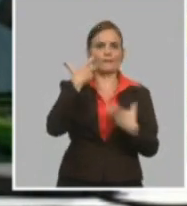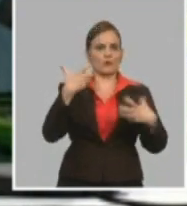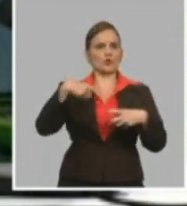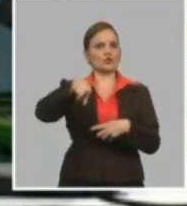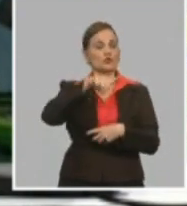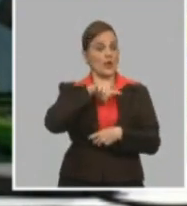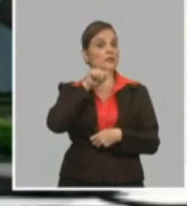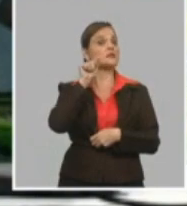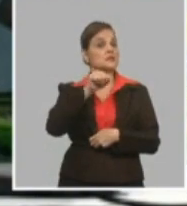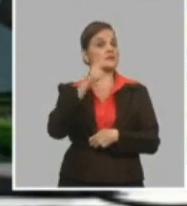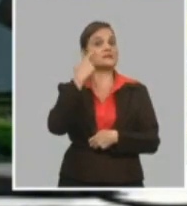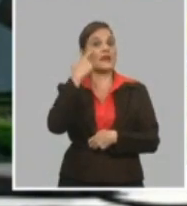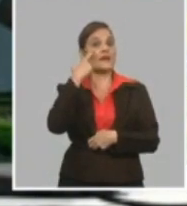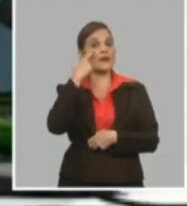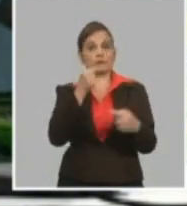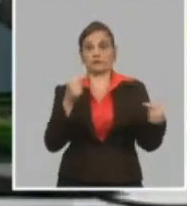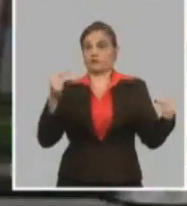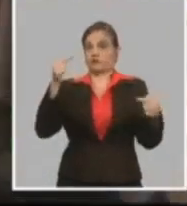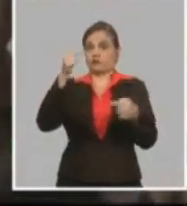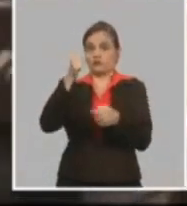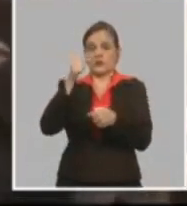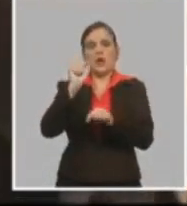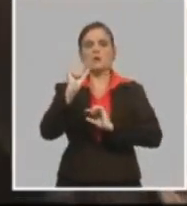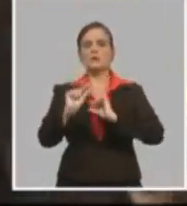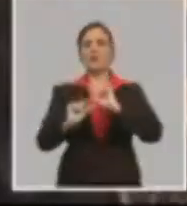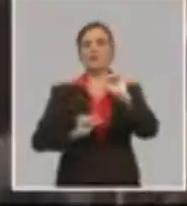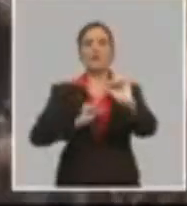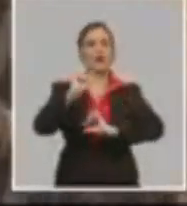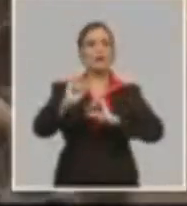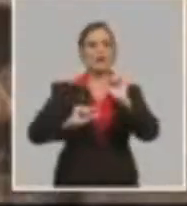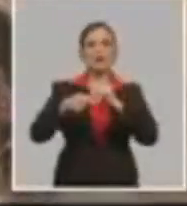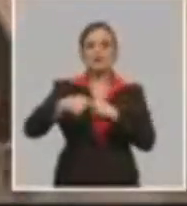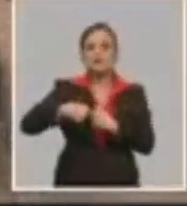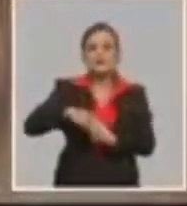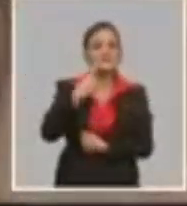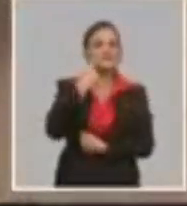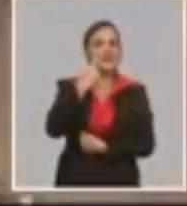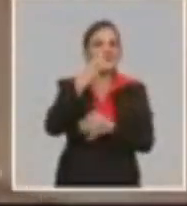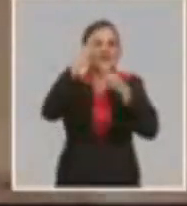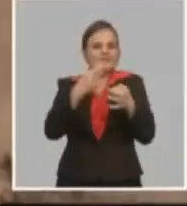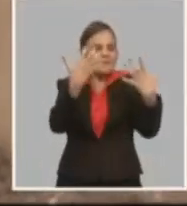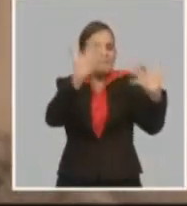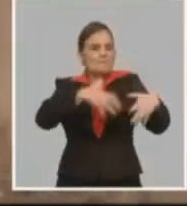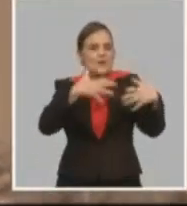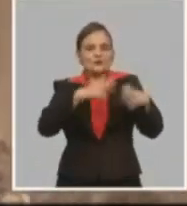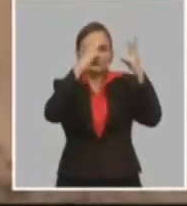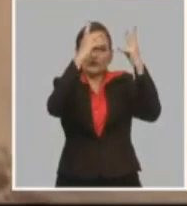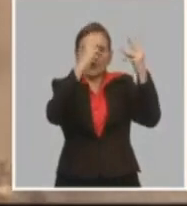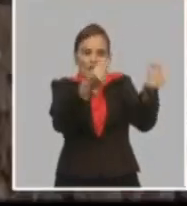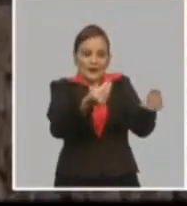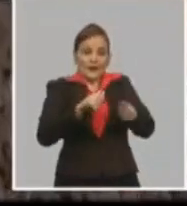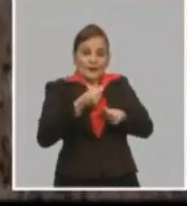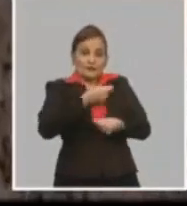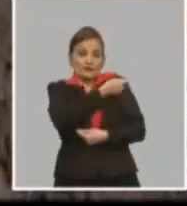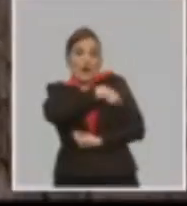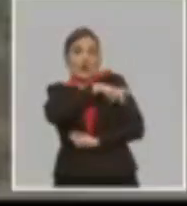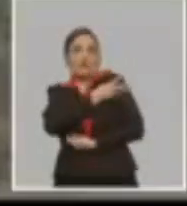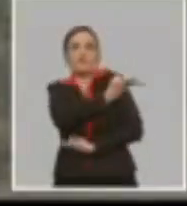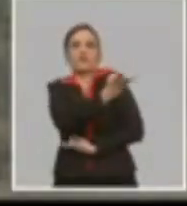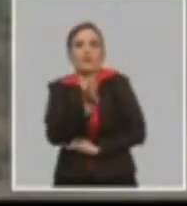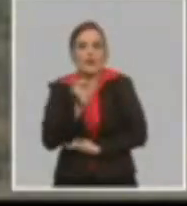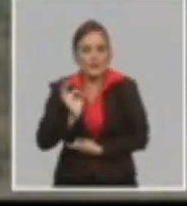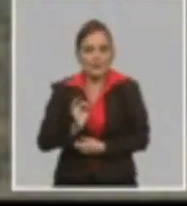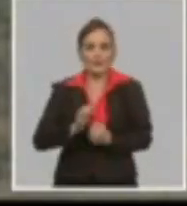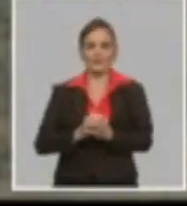significativas, y que a un mediano plazo, y por supuesto a largo plazo, tiene que verse y se va a ver la producción. Estamos incorporando las tierras del